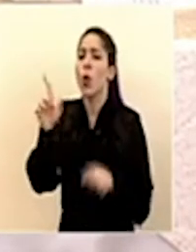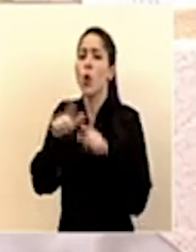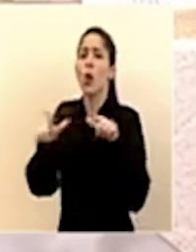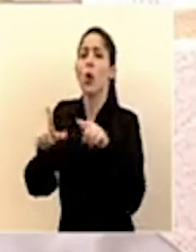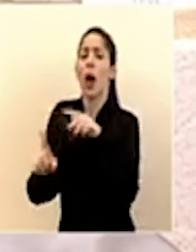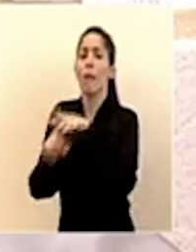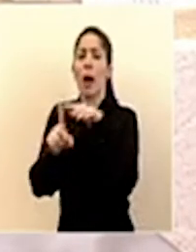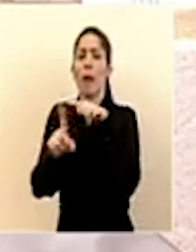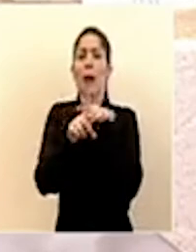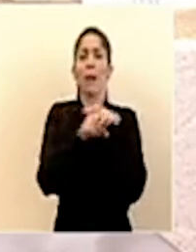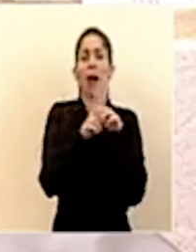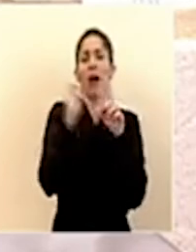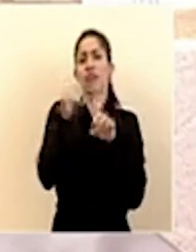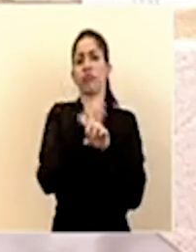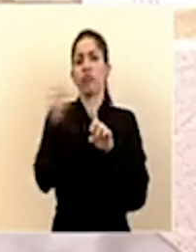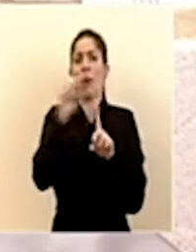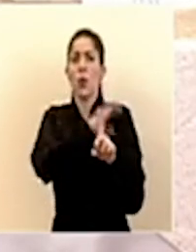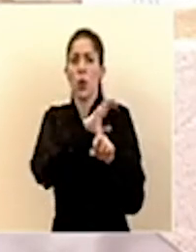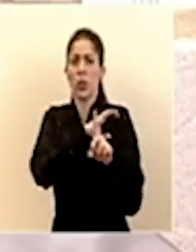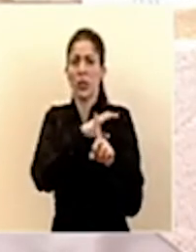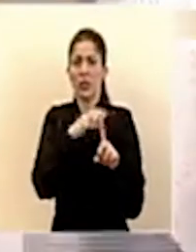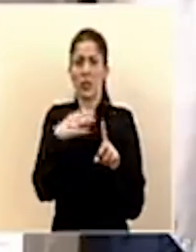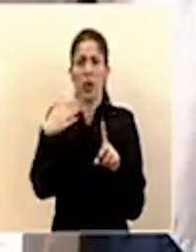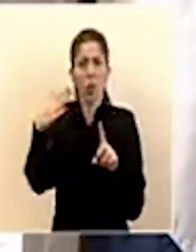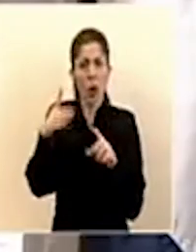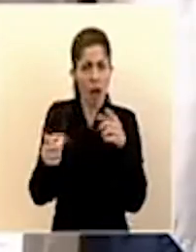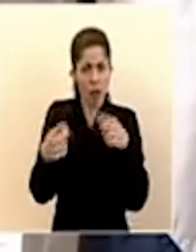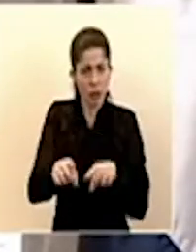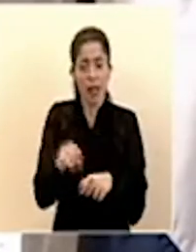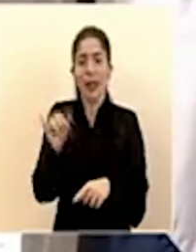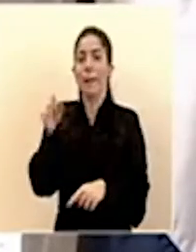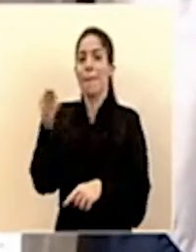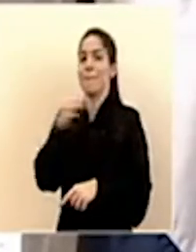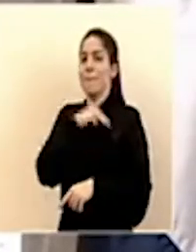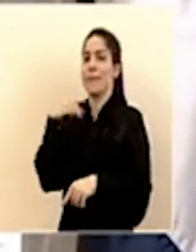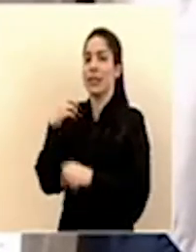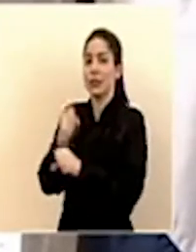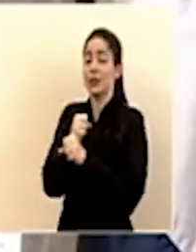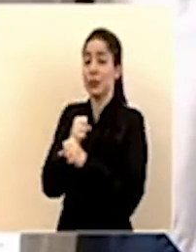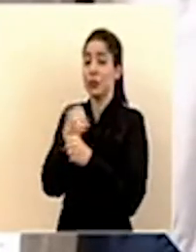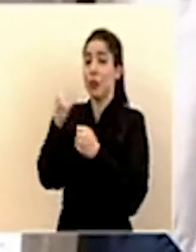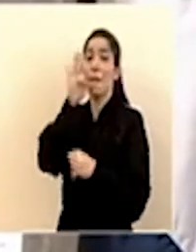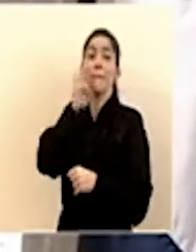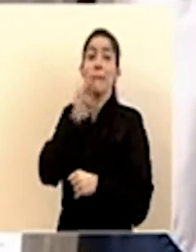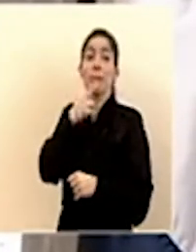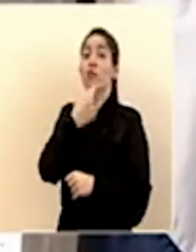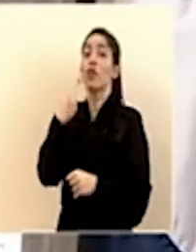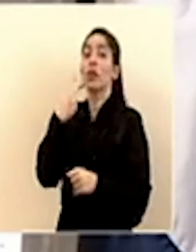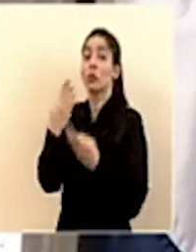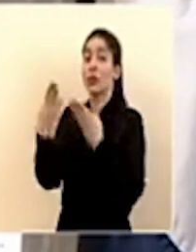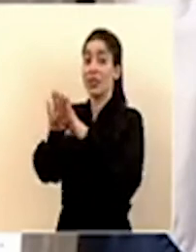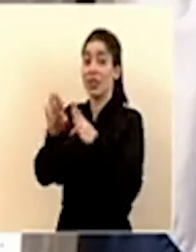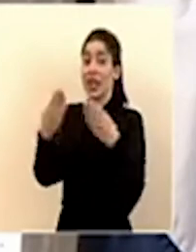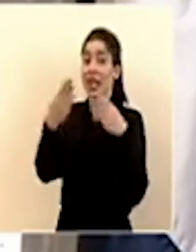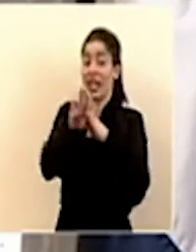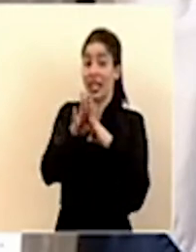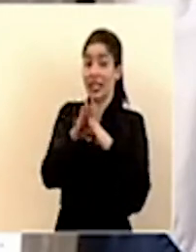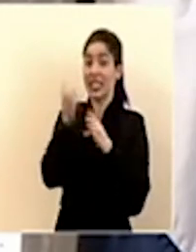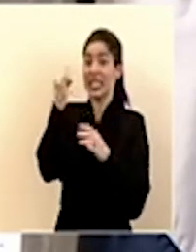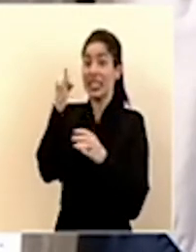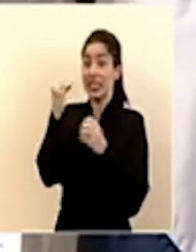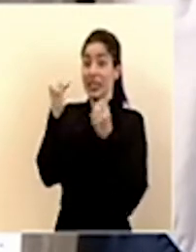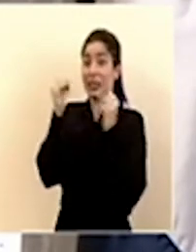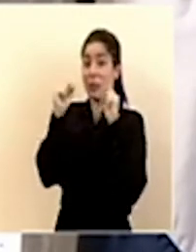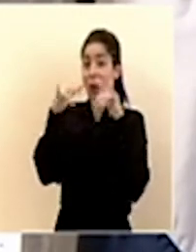registrado estas agresiones a los policías y también para usted señor ministro de seguridad están cerrando bares y restaurantes que sobrepasen la capacidad